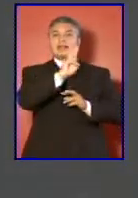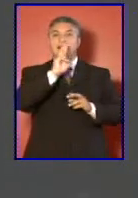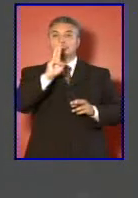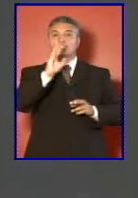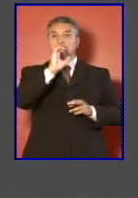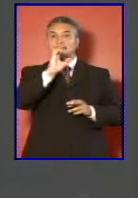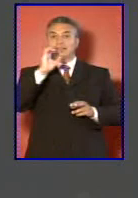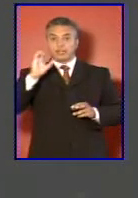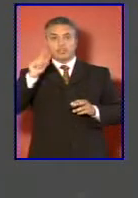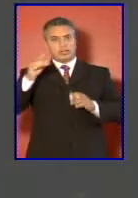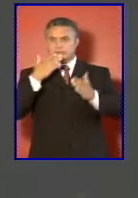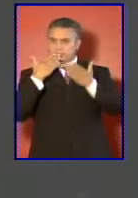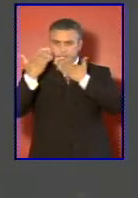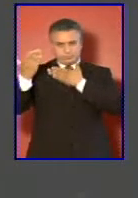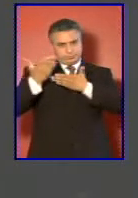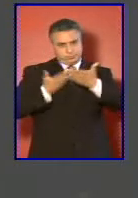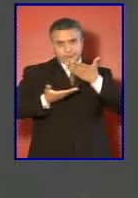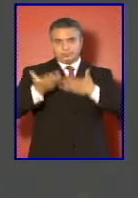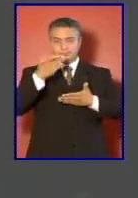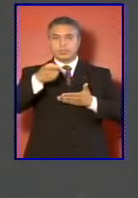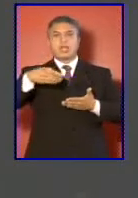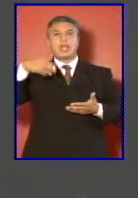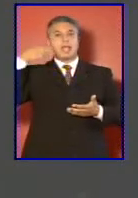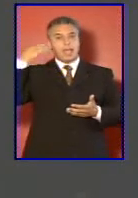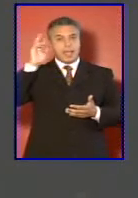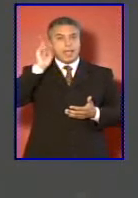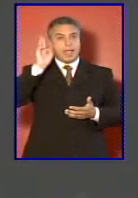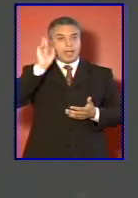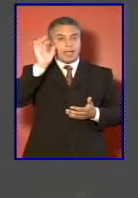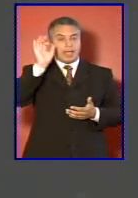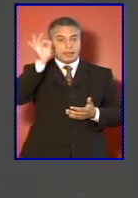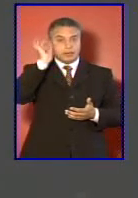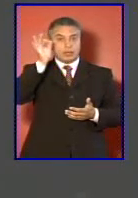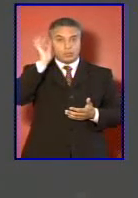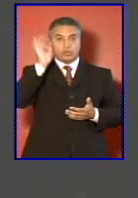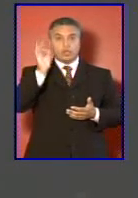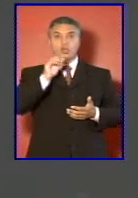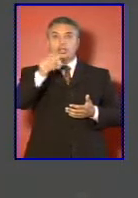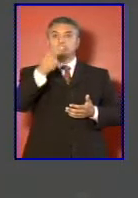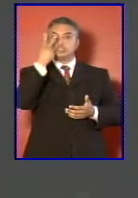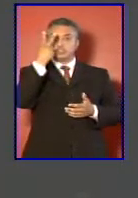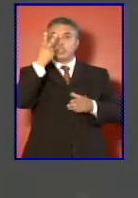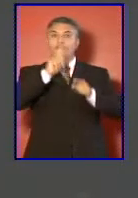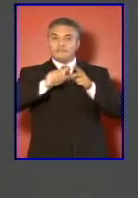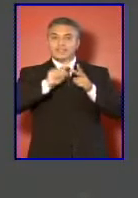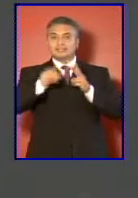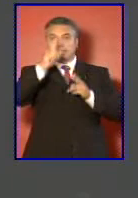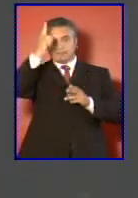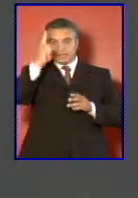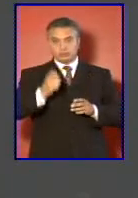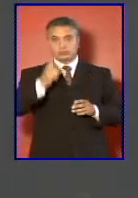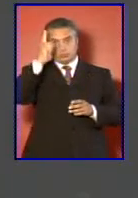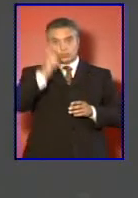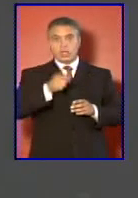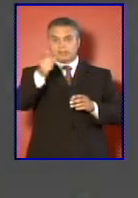materia. Hemos realizado reuniones bimensuales presididas por ambos ministros y con sus equipos y